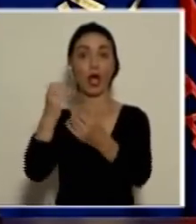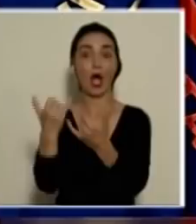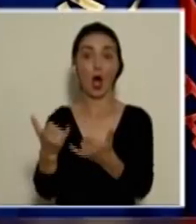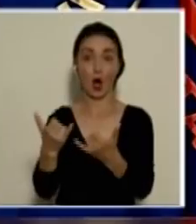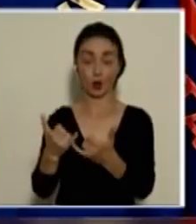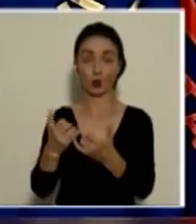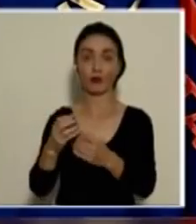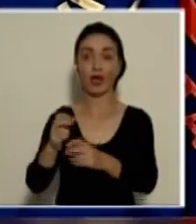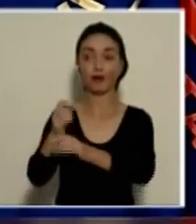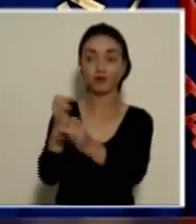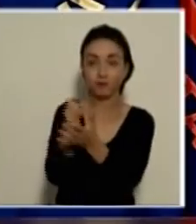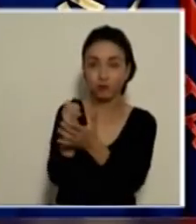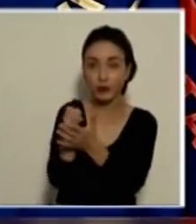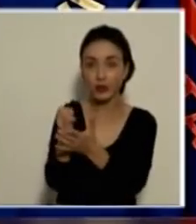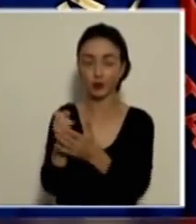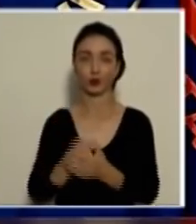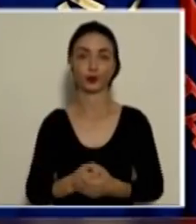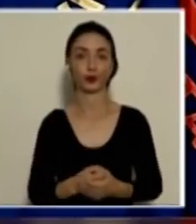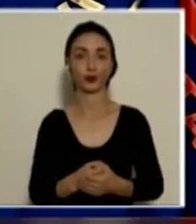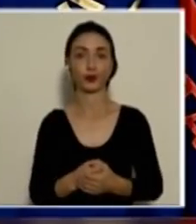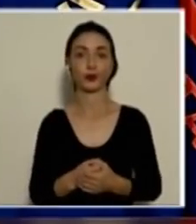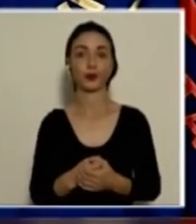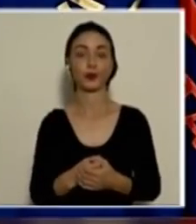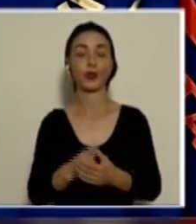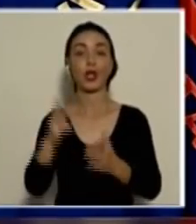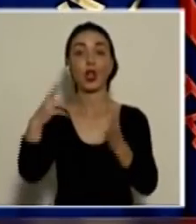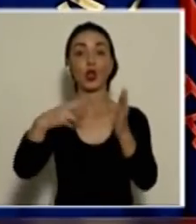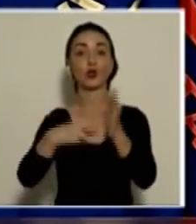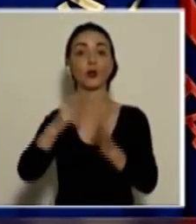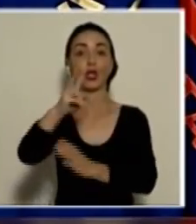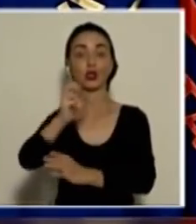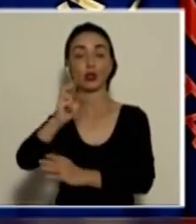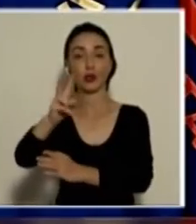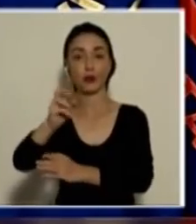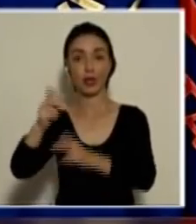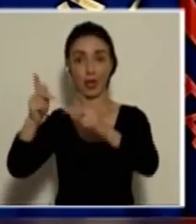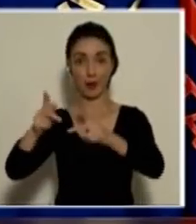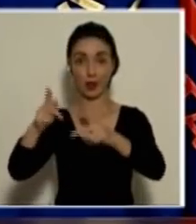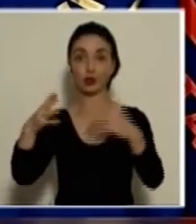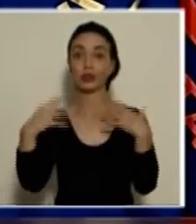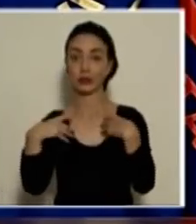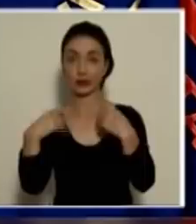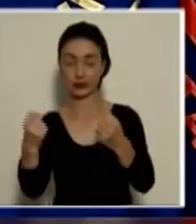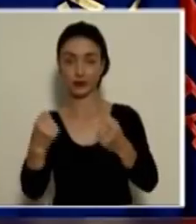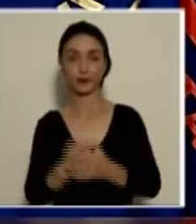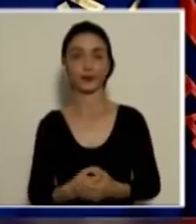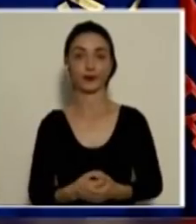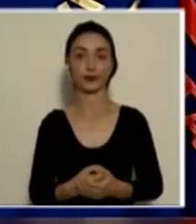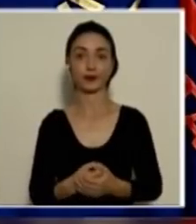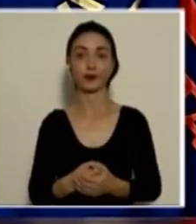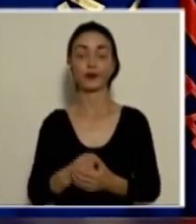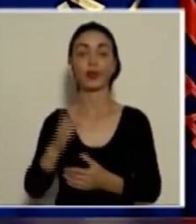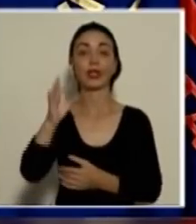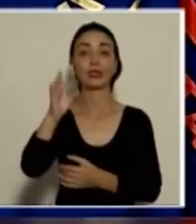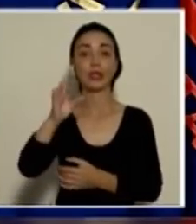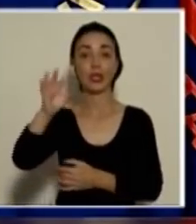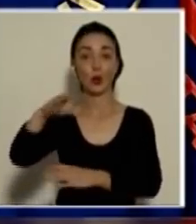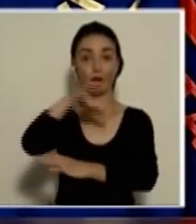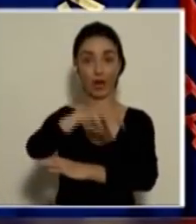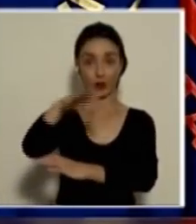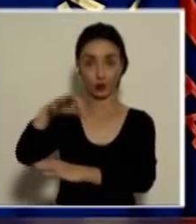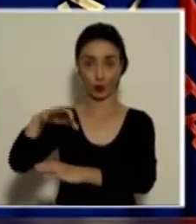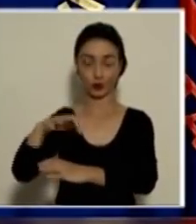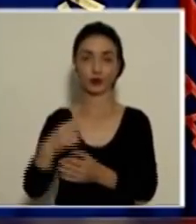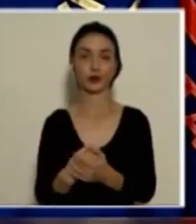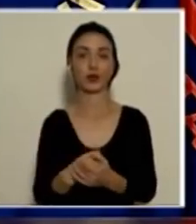encuentran en investigación. Se registran 2.220 personas recuperadas en 79 cantones.